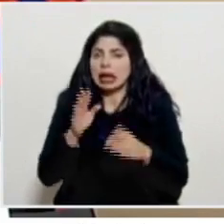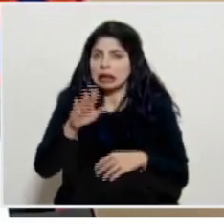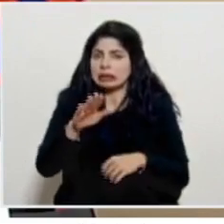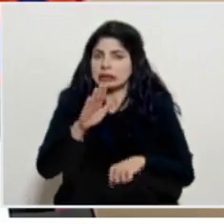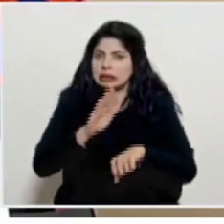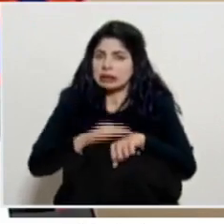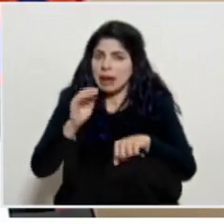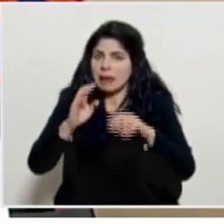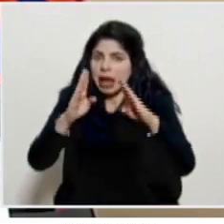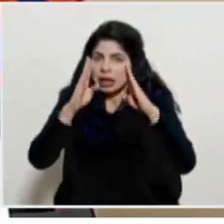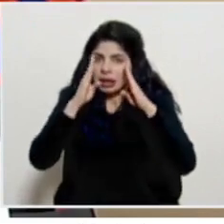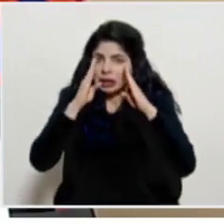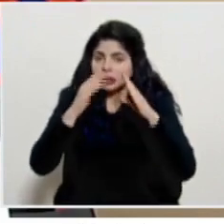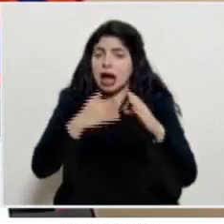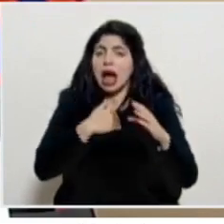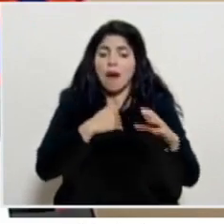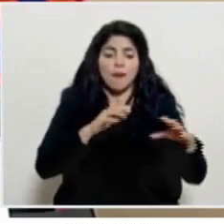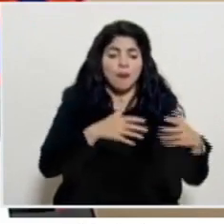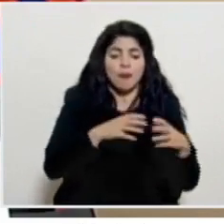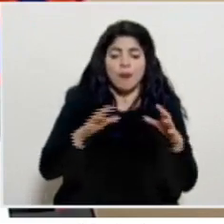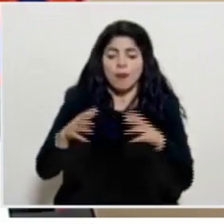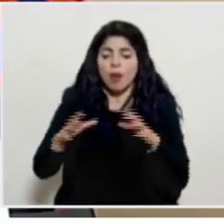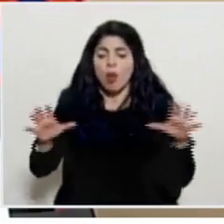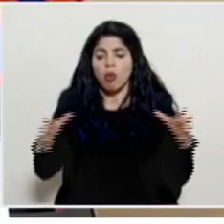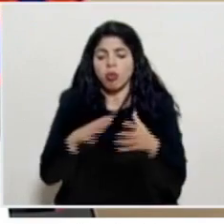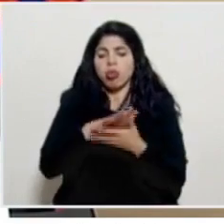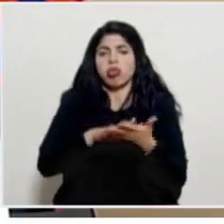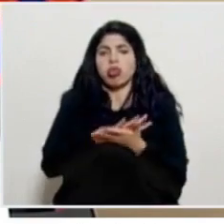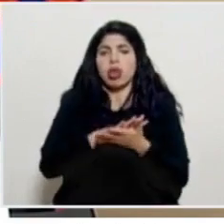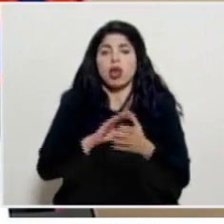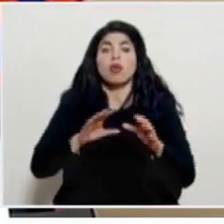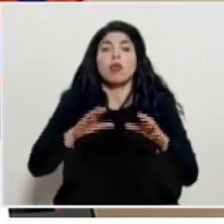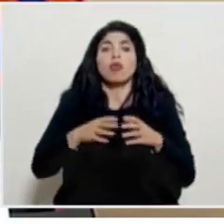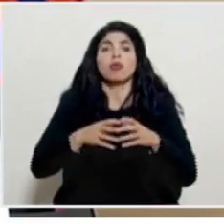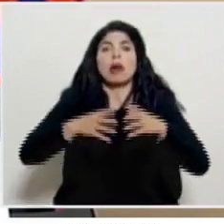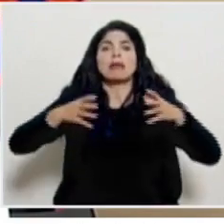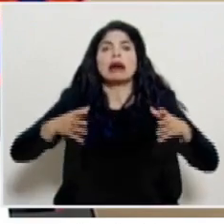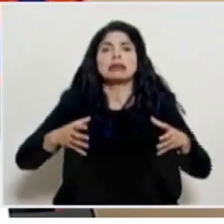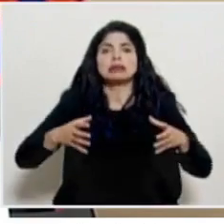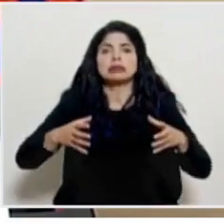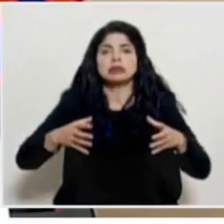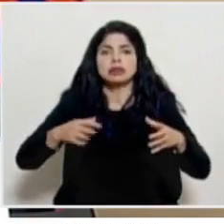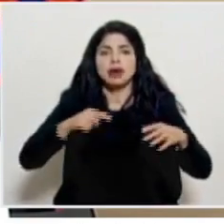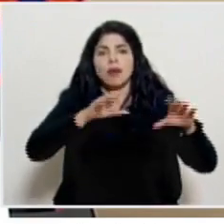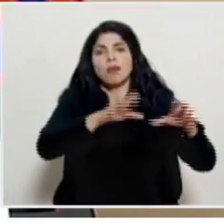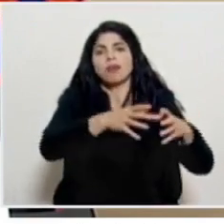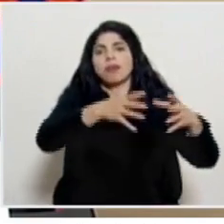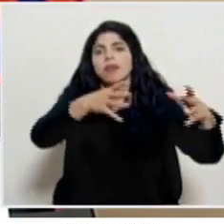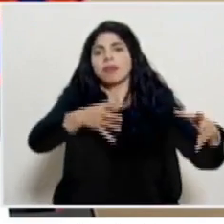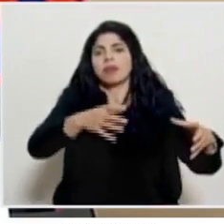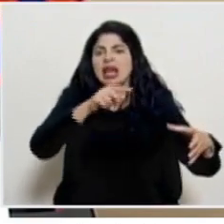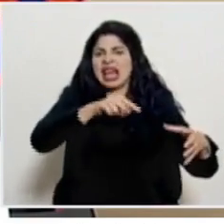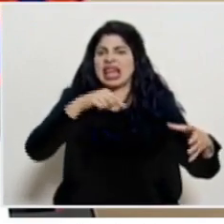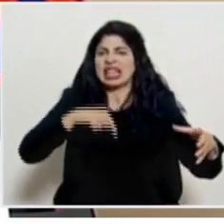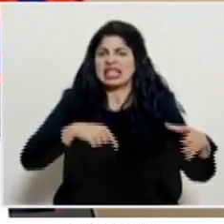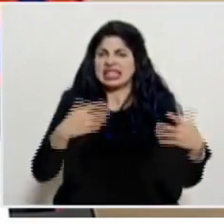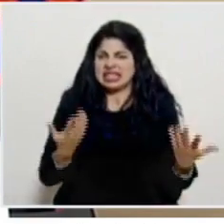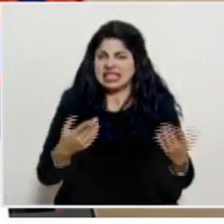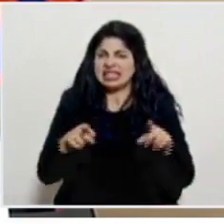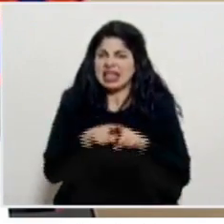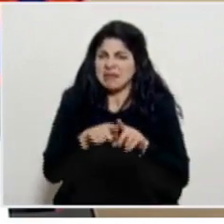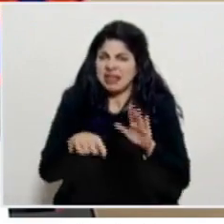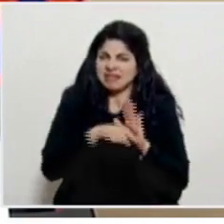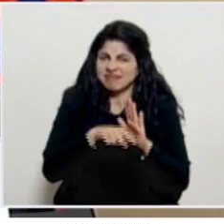atención ¿verdad? se mezclan burbujas entonces las burbujas se han hecho más grandes y eso realmente también incide en forma